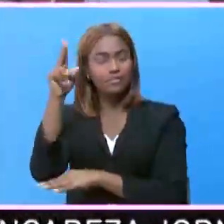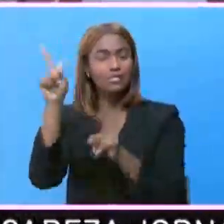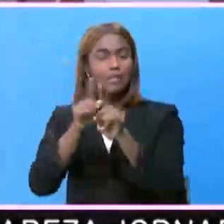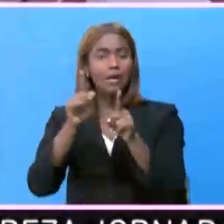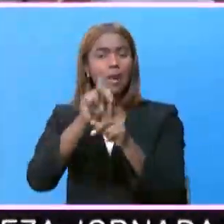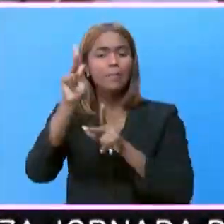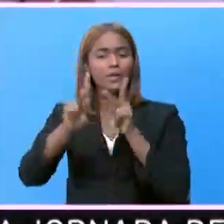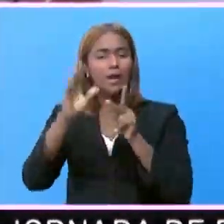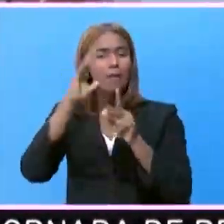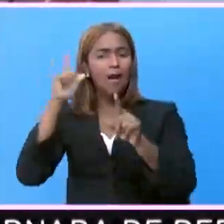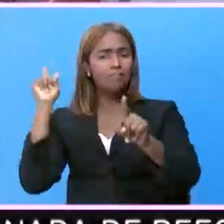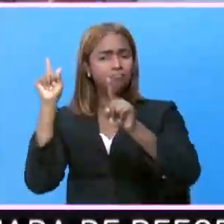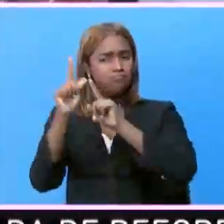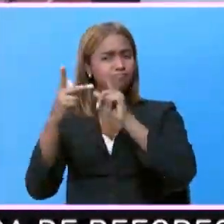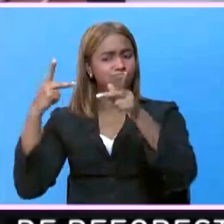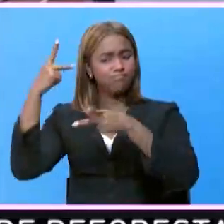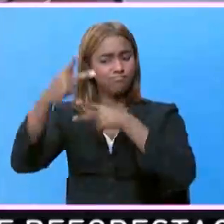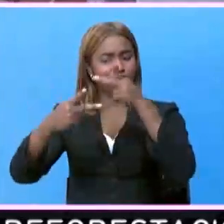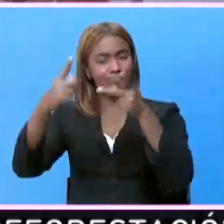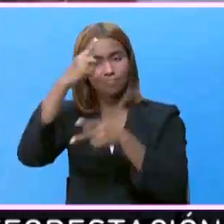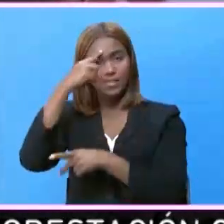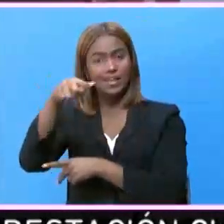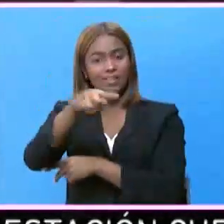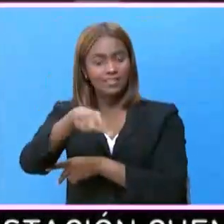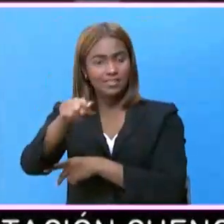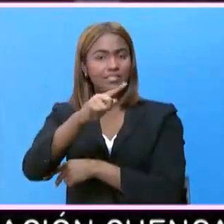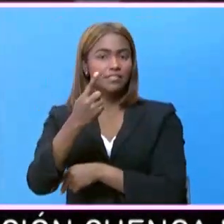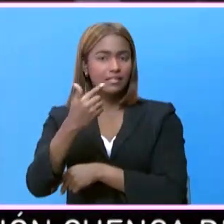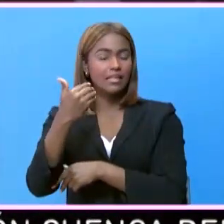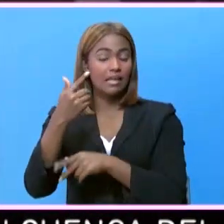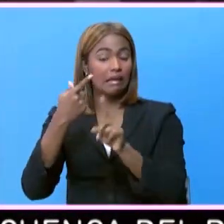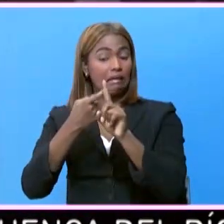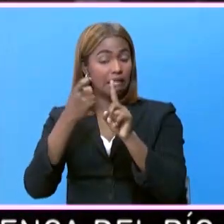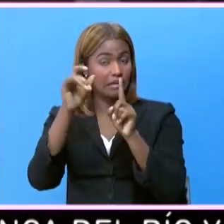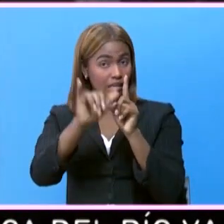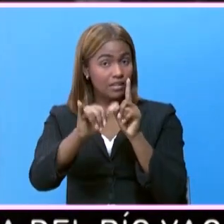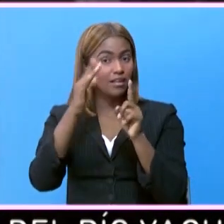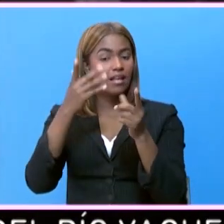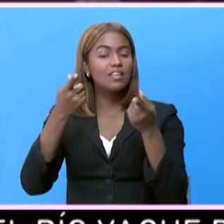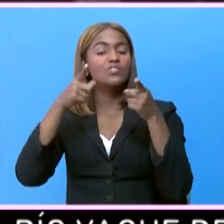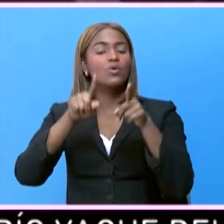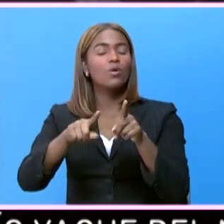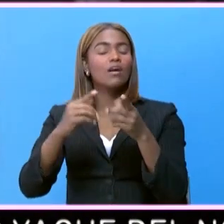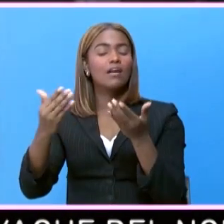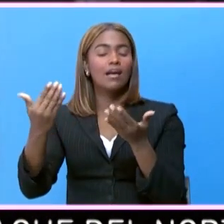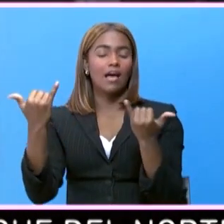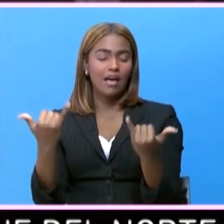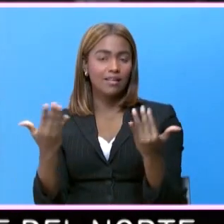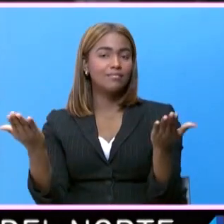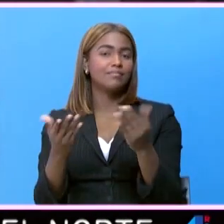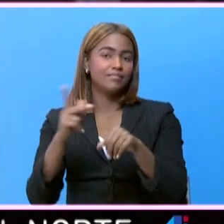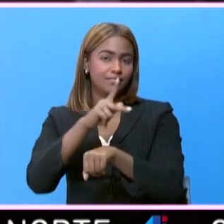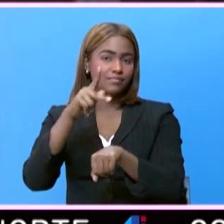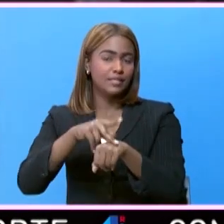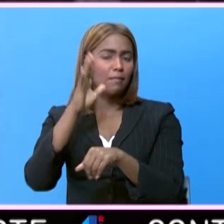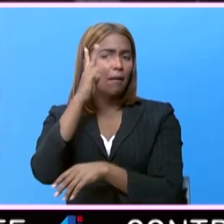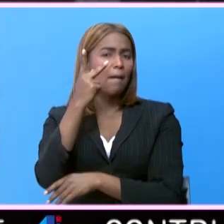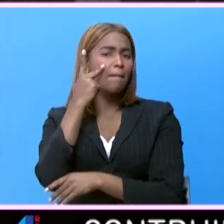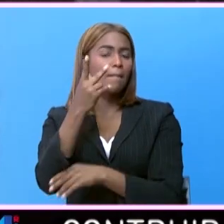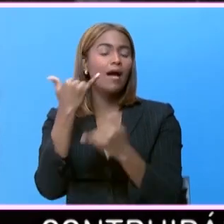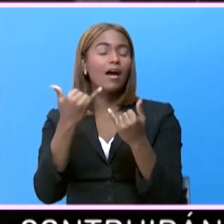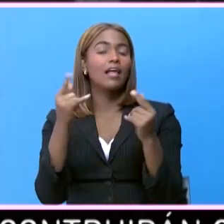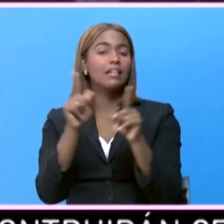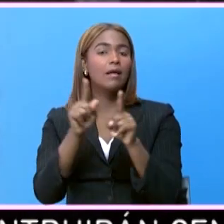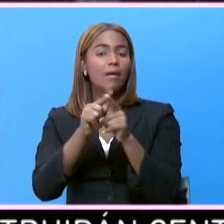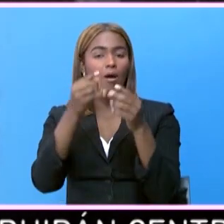demanda que tendrán los turistas de estos productos que de hecho se producen en esta misma provincia. Vamos a escuchar también